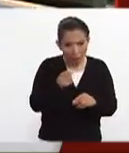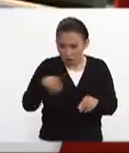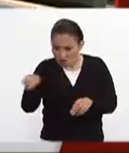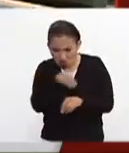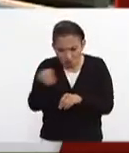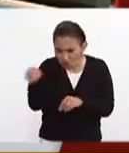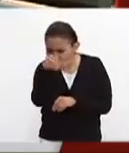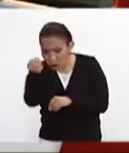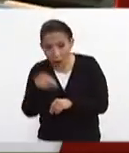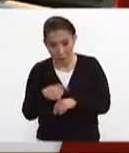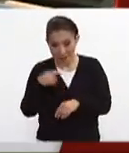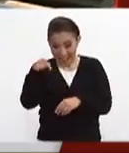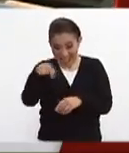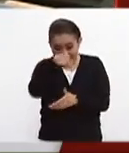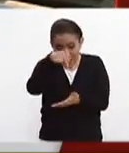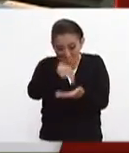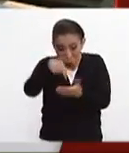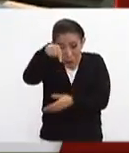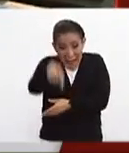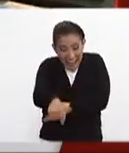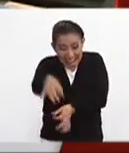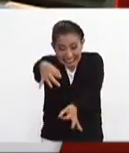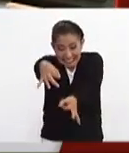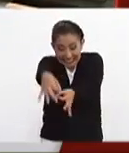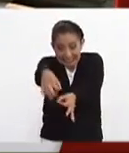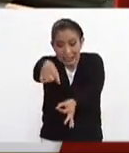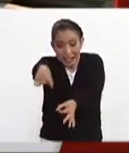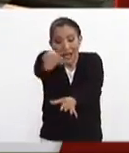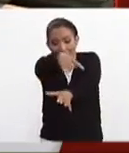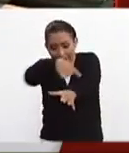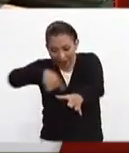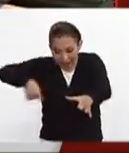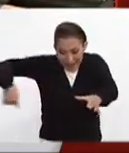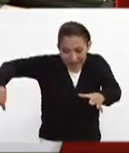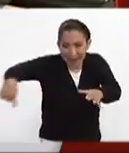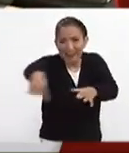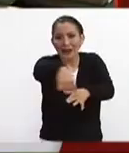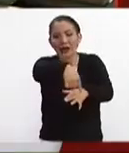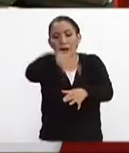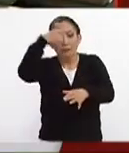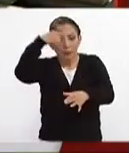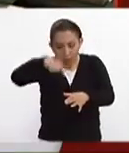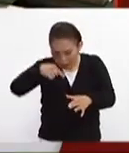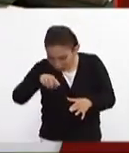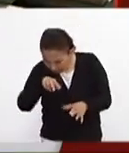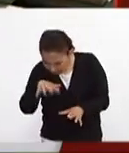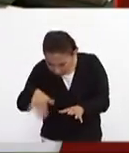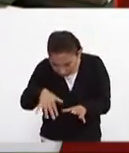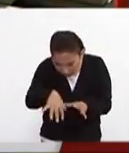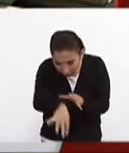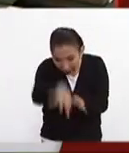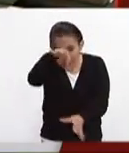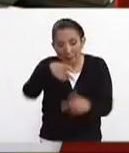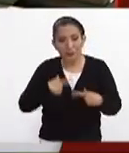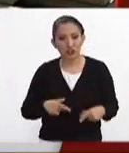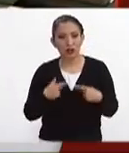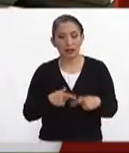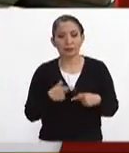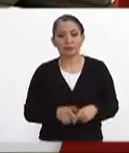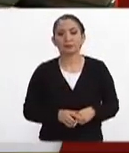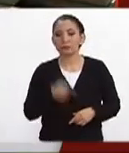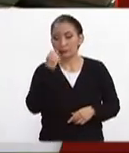porque en ese en ese punto exacto hicieron también un hueco para poder llegar a las personas